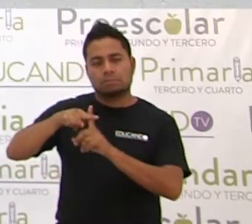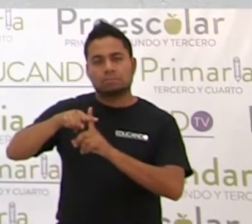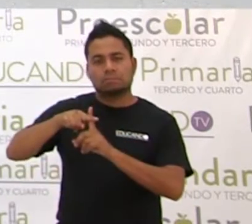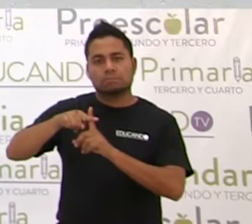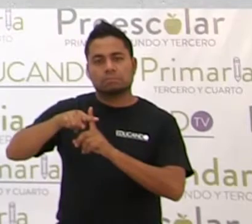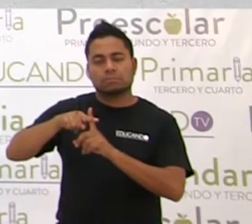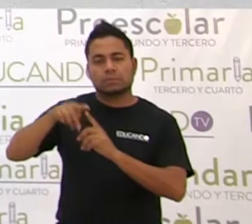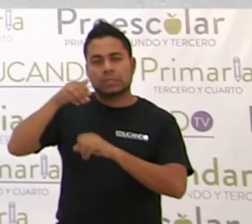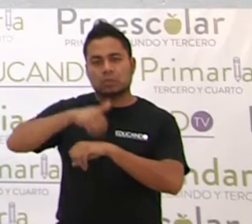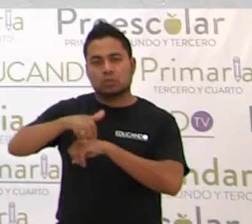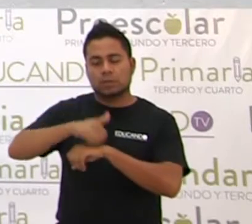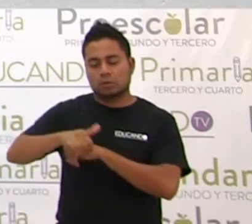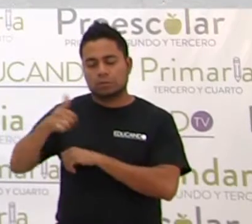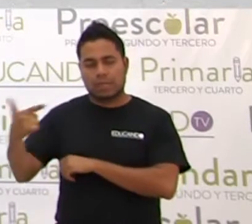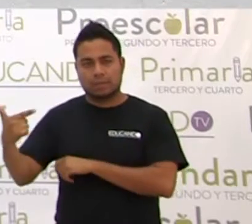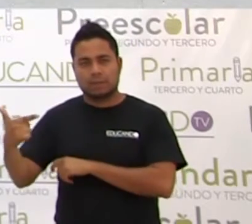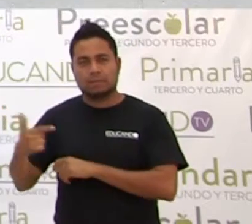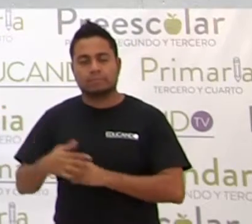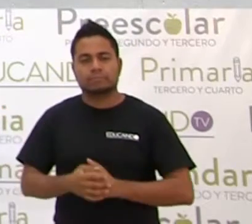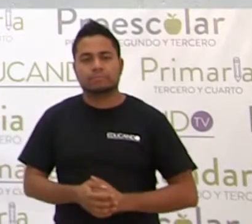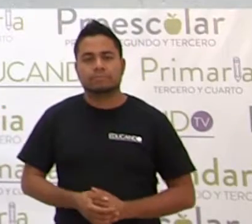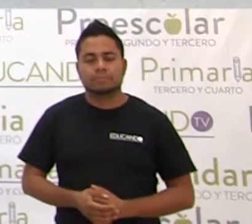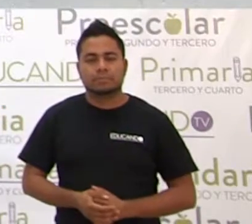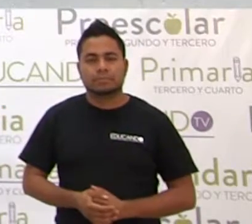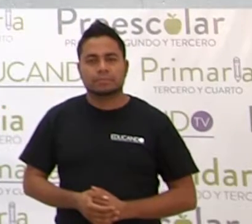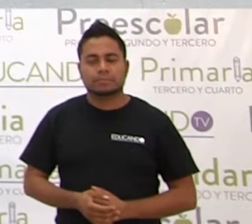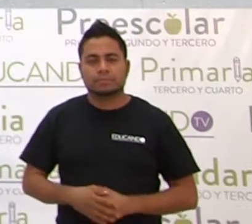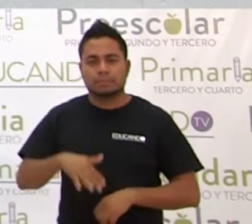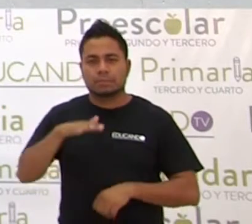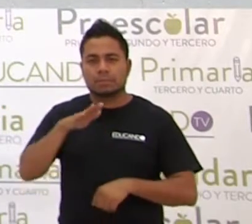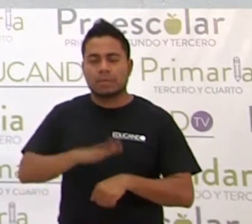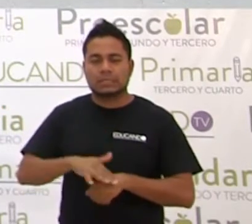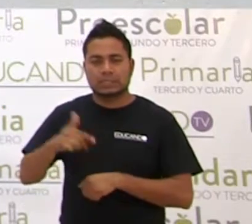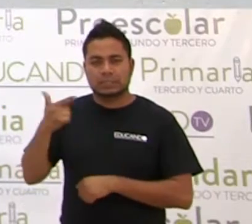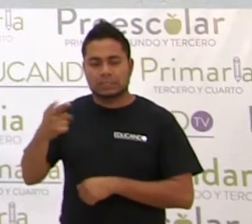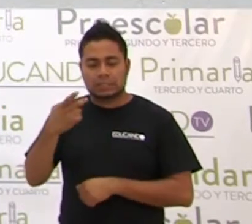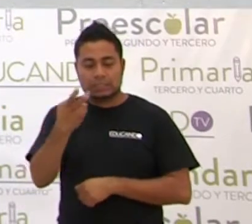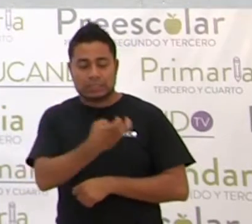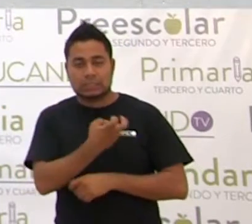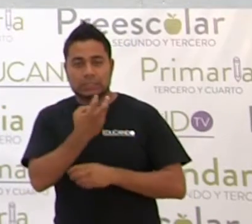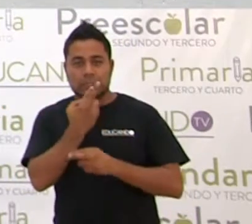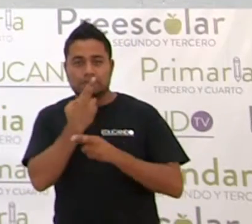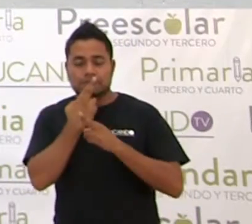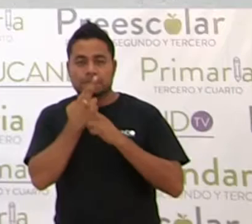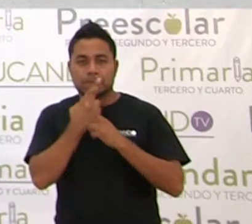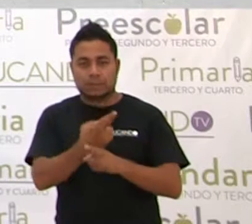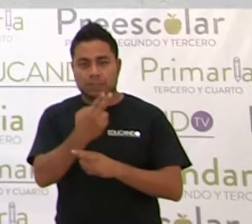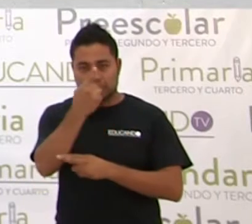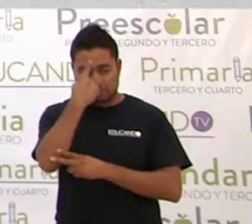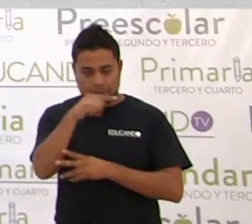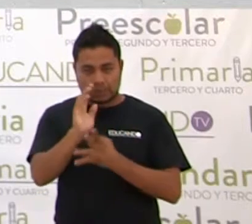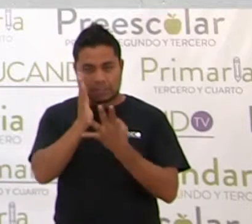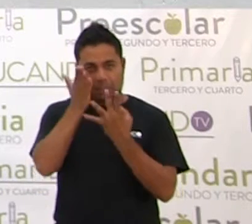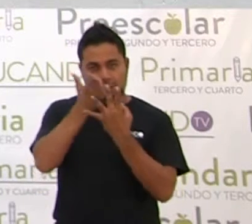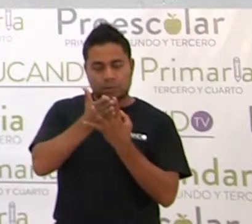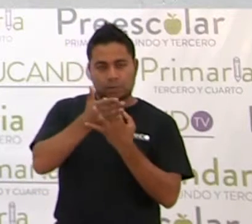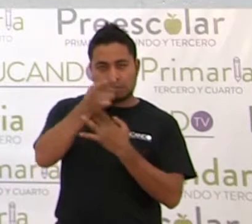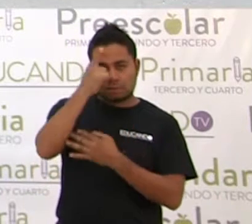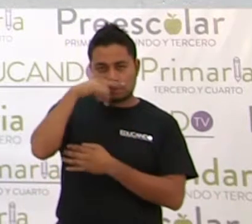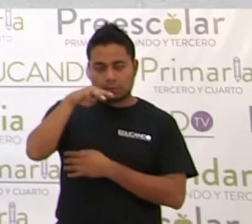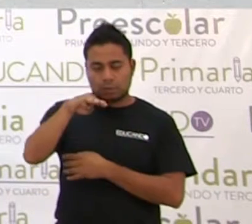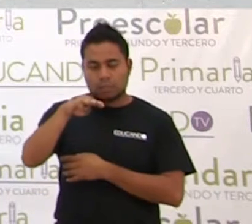7, ¿sí? Más 7. Este es el resultado de esta división de